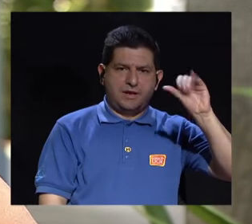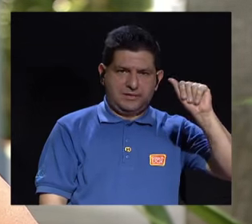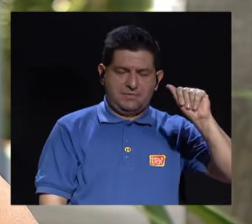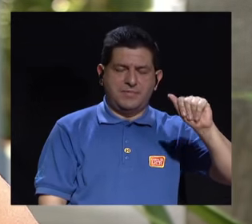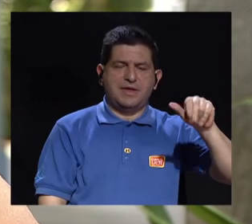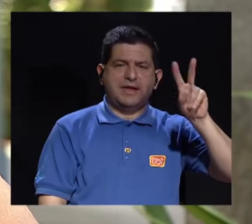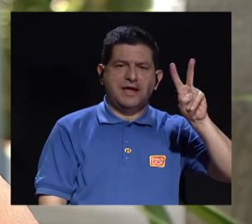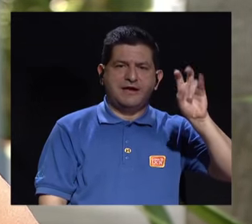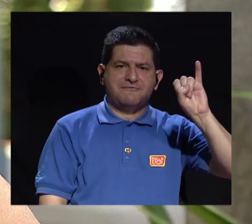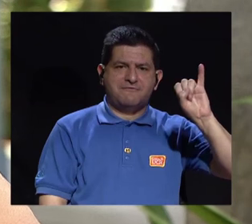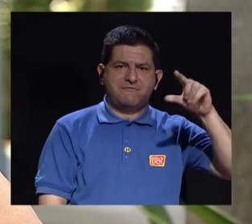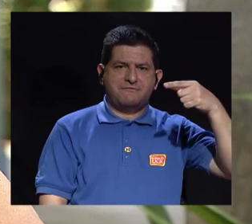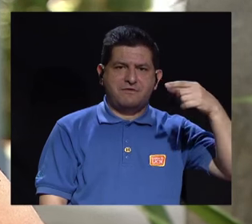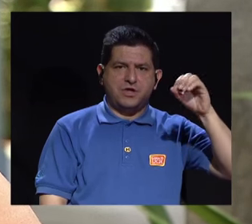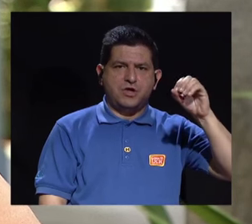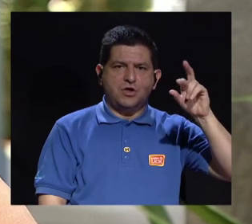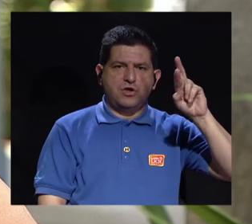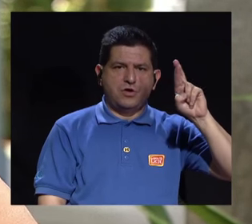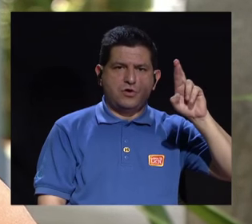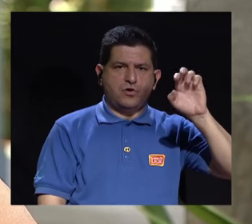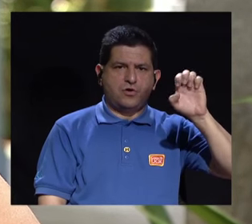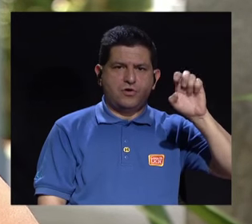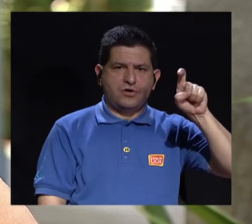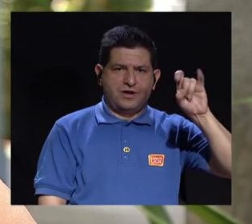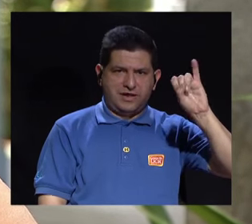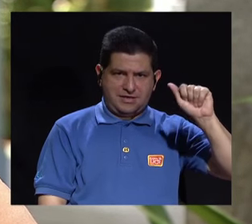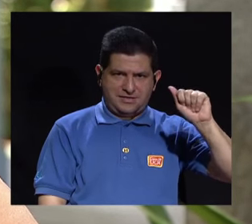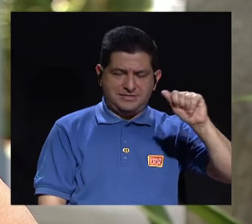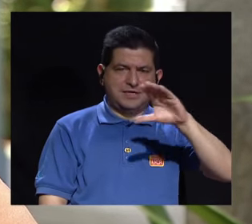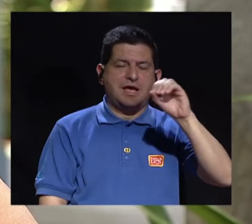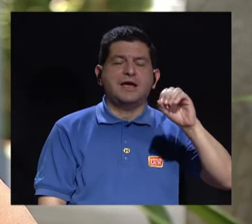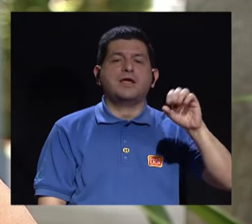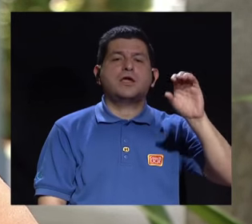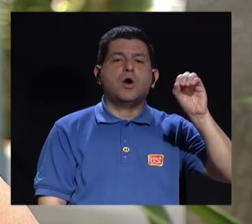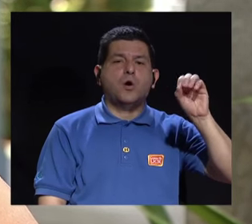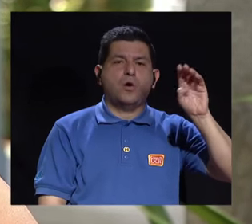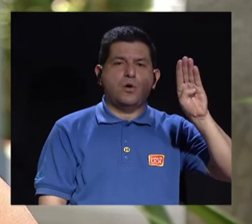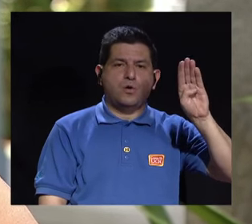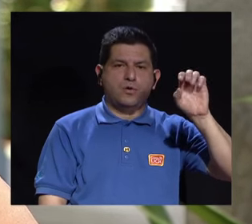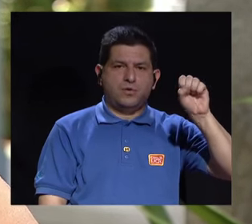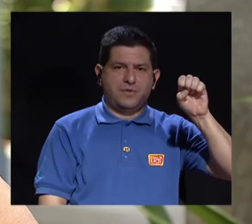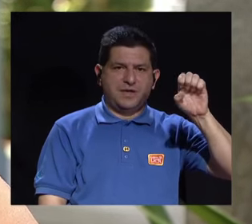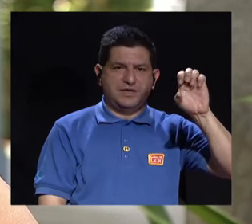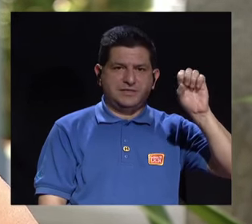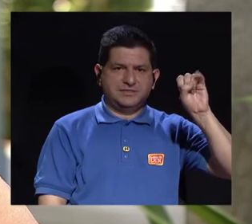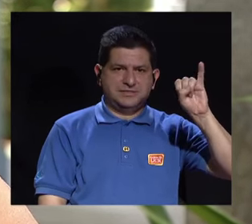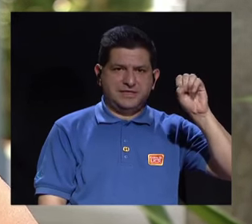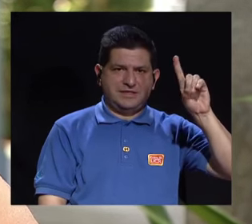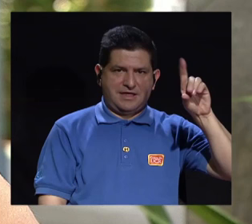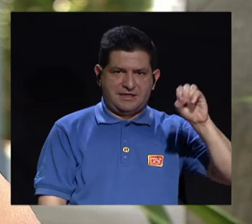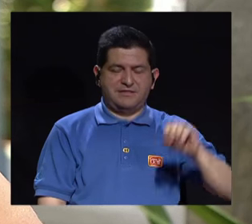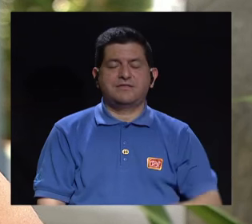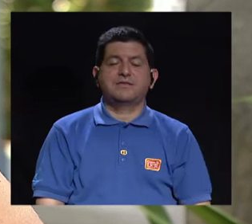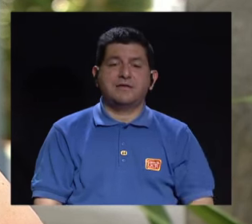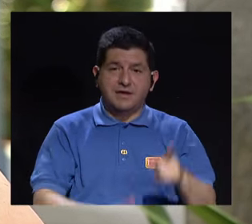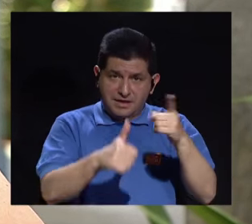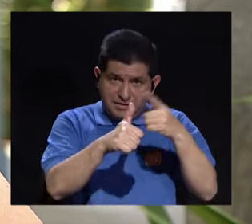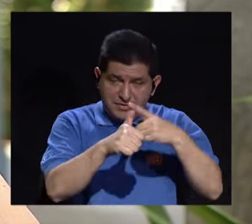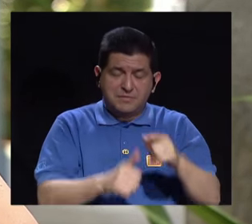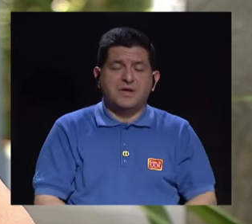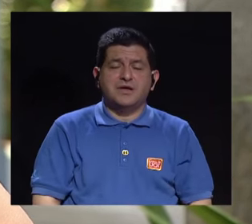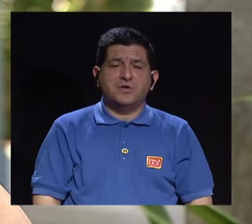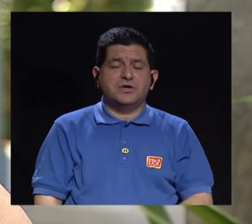y la obesidad también se considera un desórdeno de la conducta alimentaria. En la anorexia es la